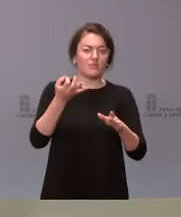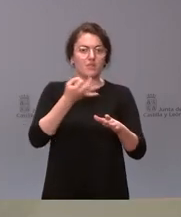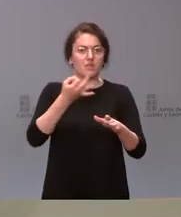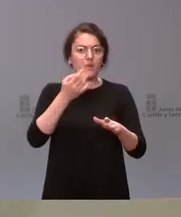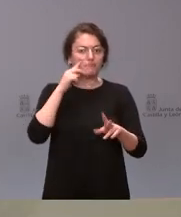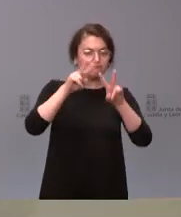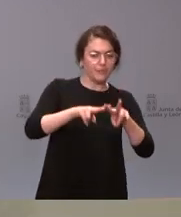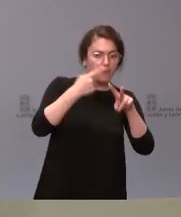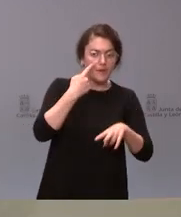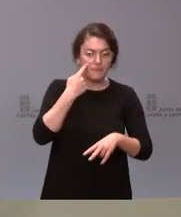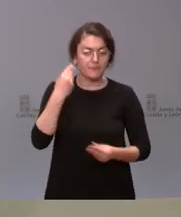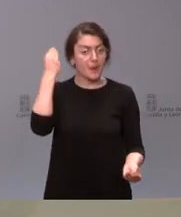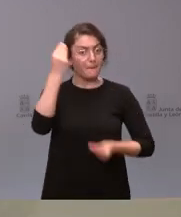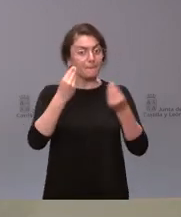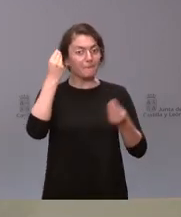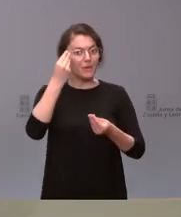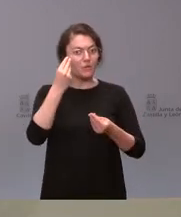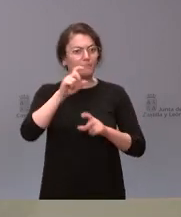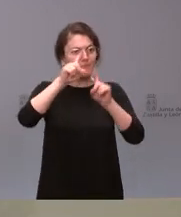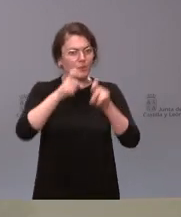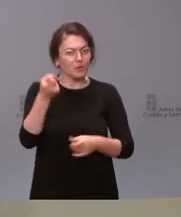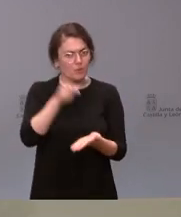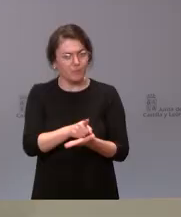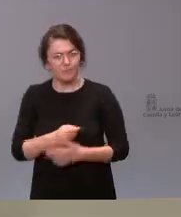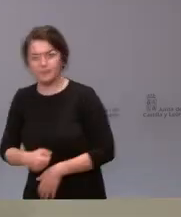Creo que Carlos quería repreguntar. Sí.